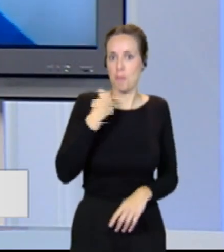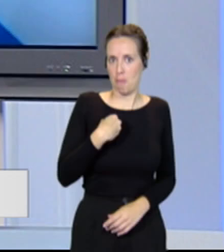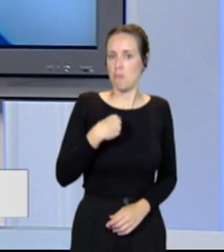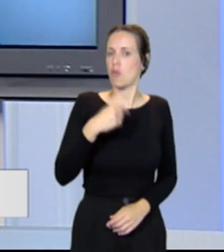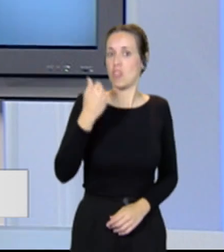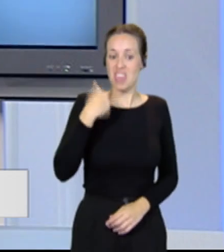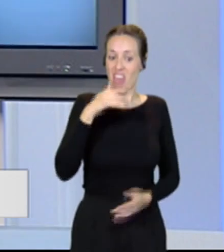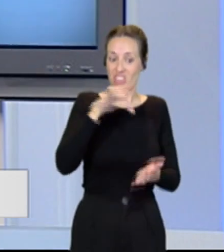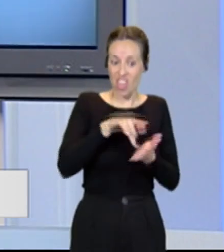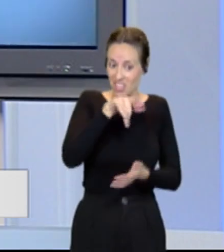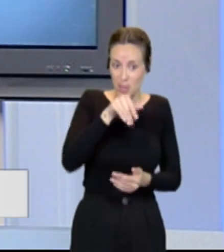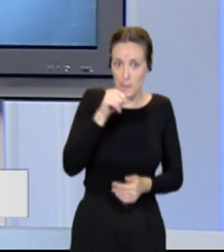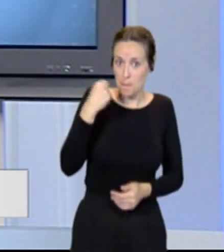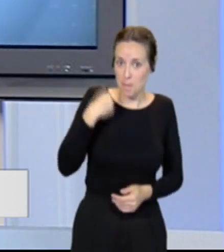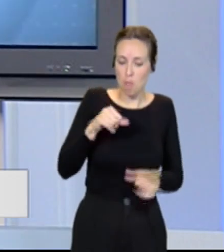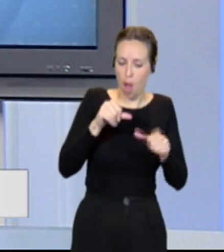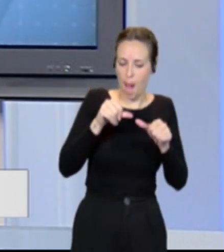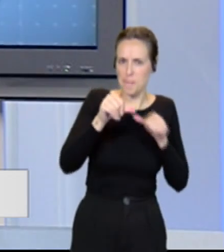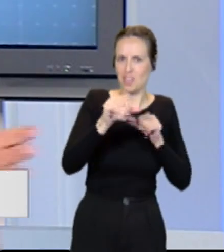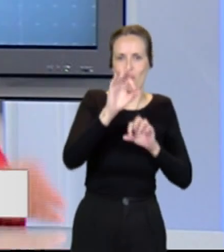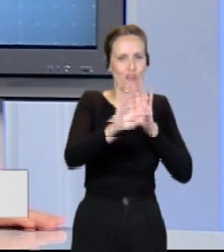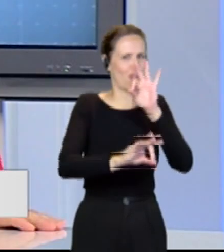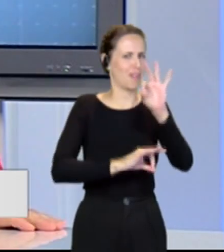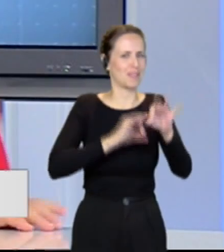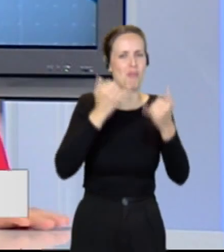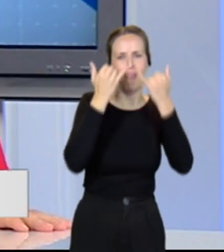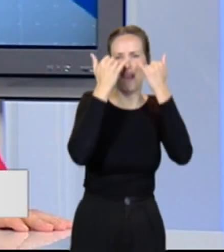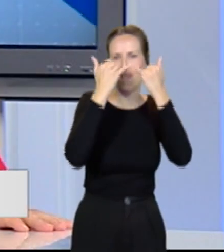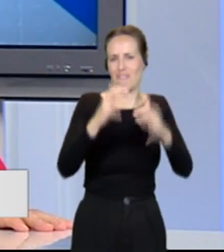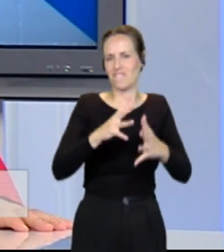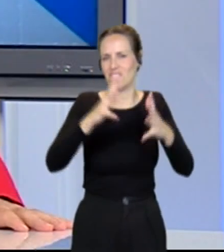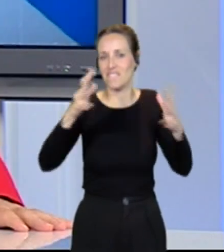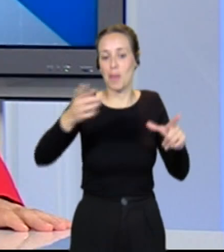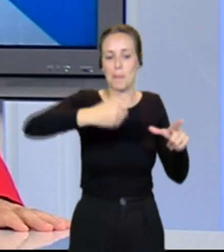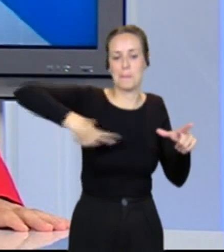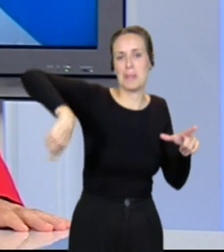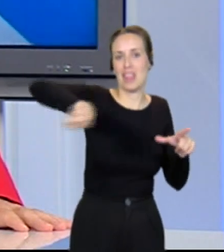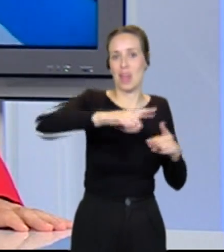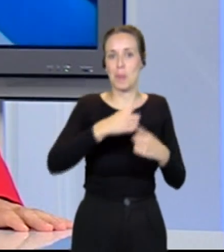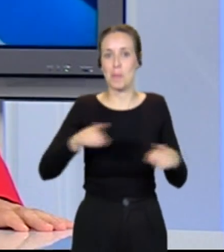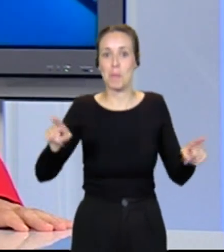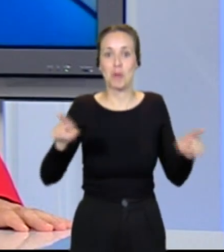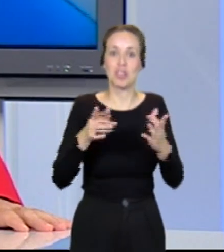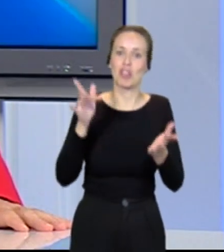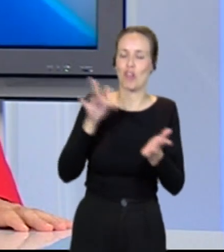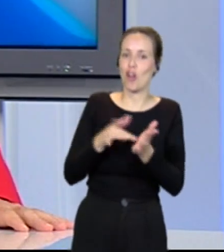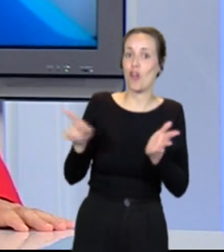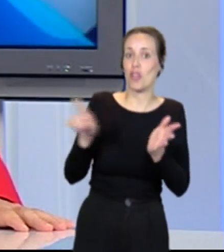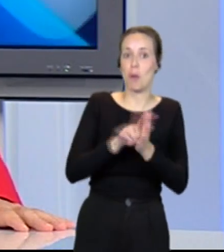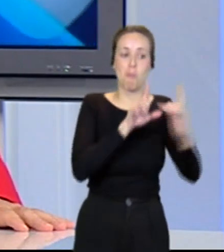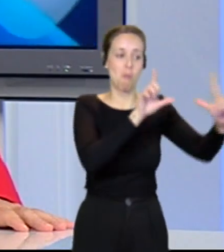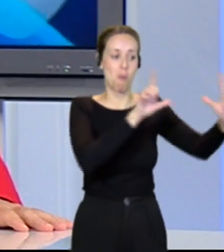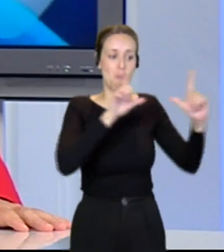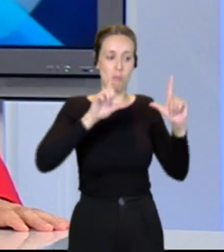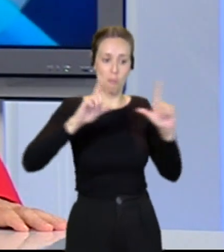avanzado, y ya nos pusimos a organizar lo que va a ser ese gran evento en la Plaza de la Música, en donde, otra vez con tres grandes